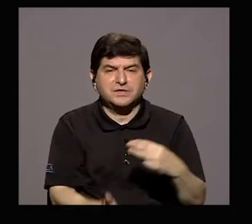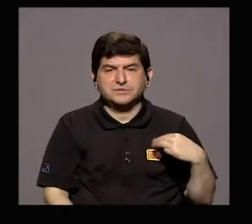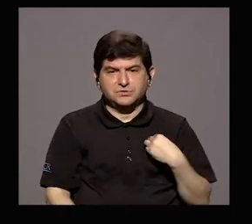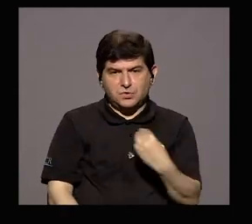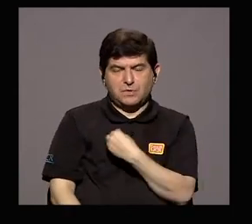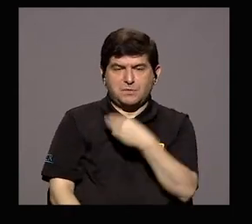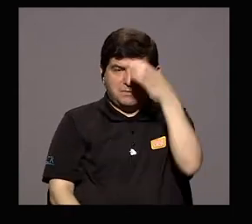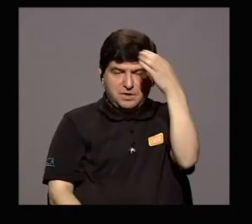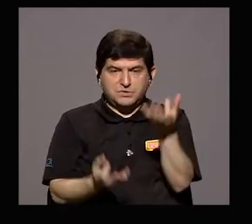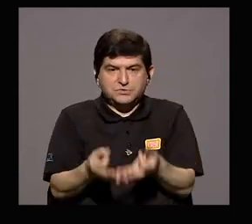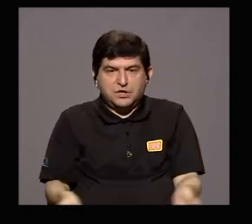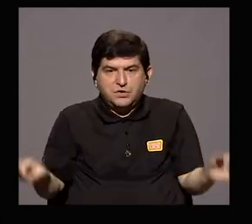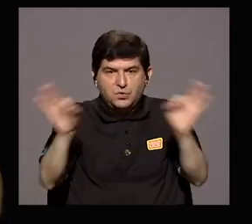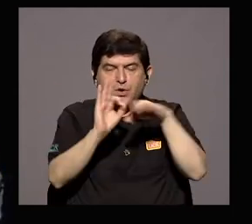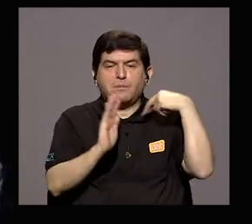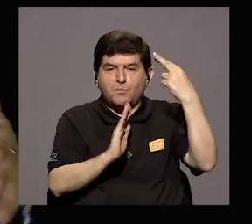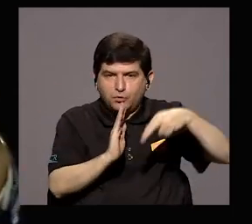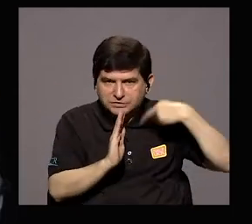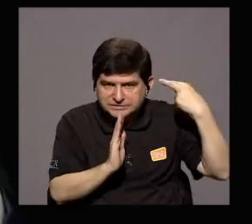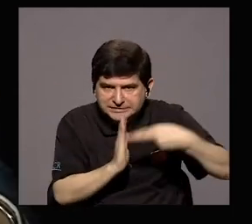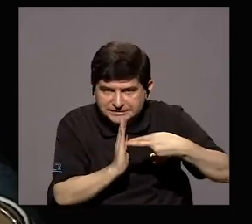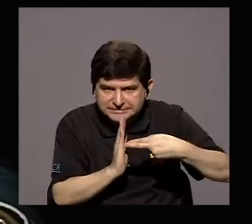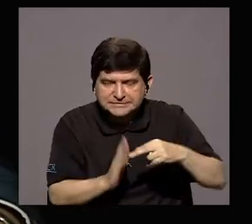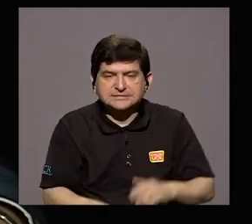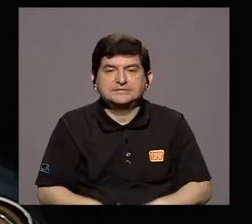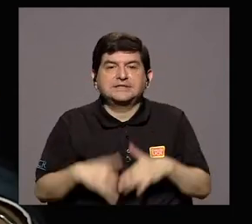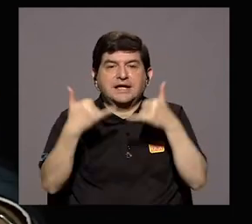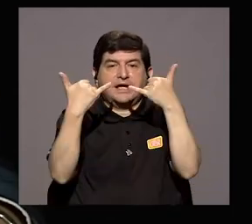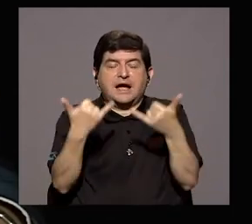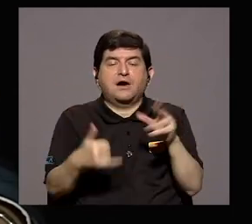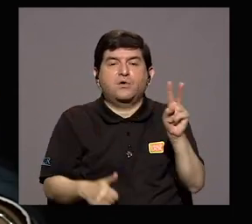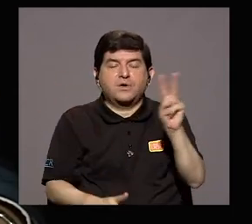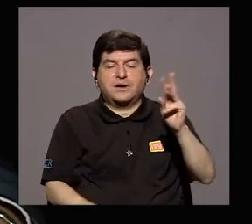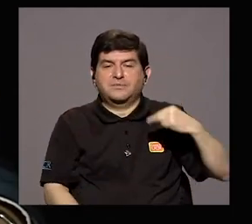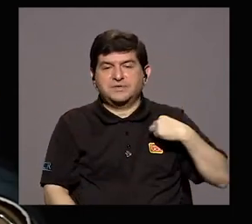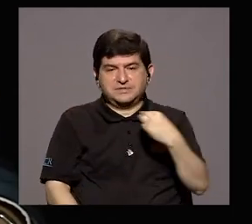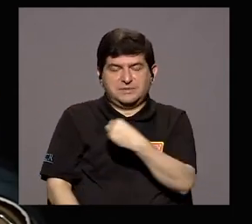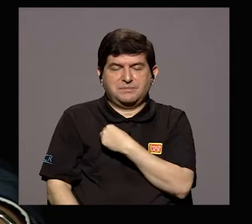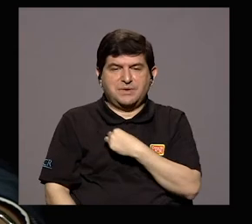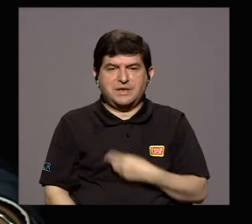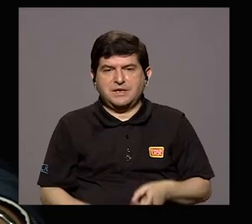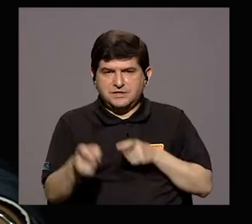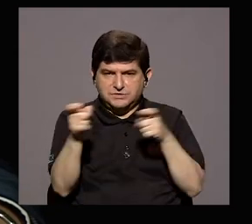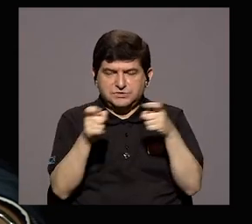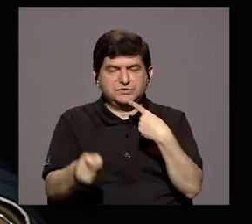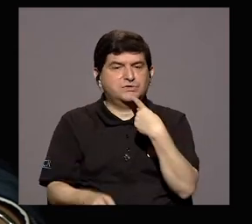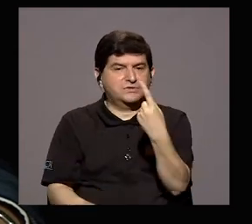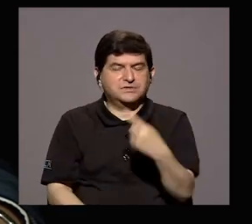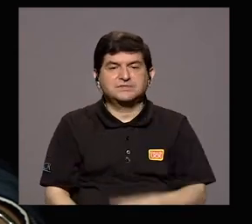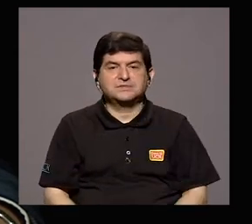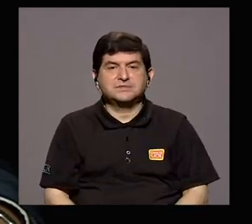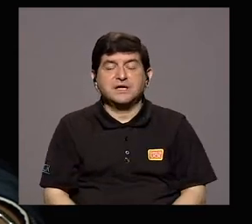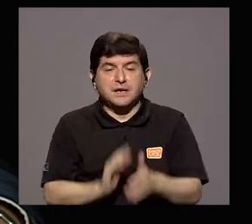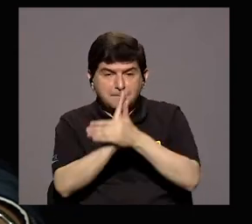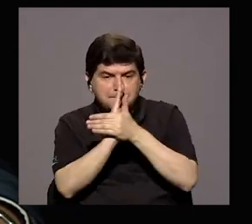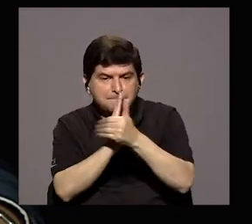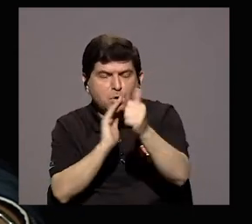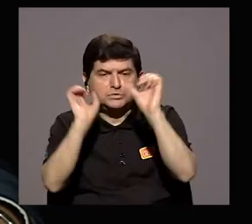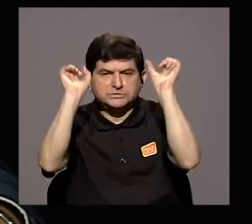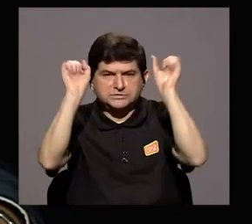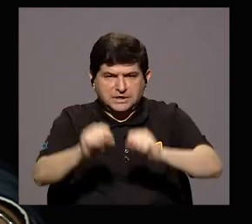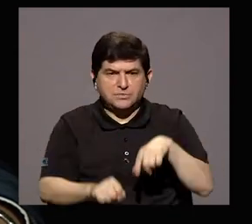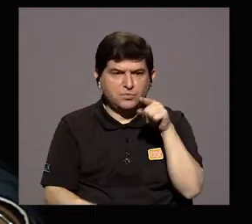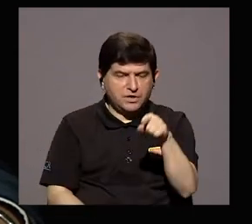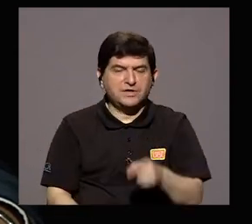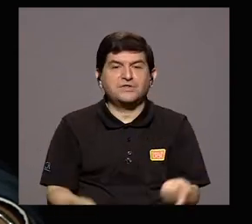Cultura juega un papel primordial y, bueno, ahora el viceministro de Administración, don Denis, nos recordaba la potencia que podría tener eso en